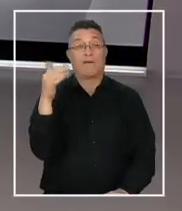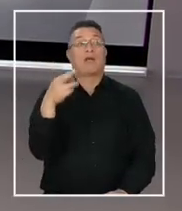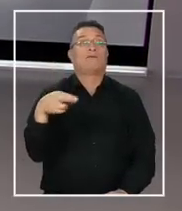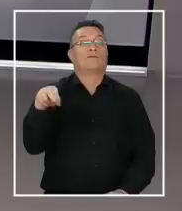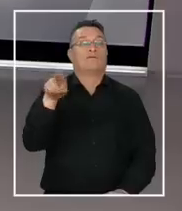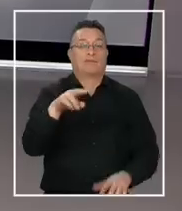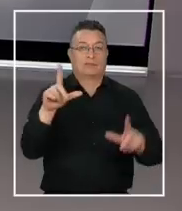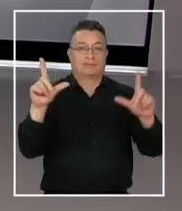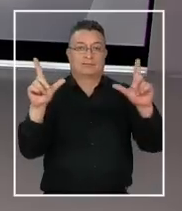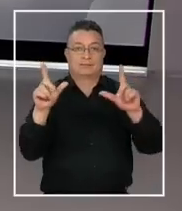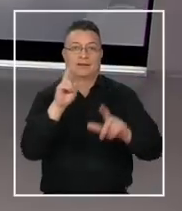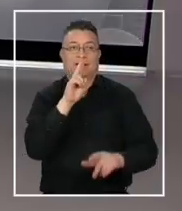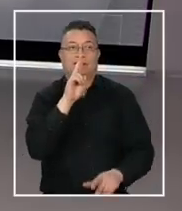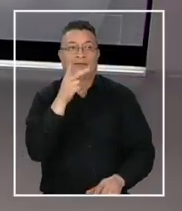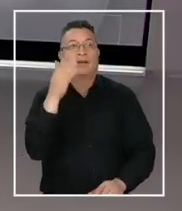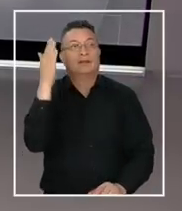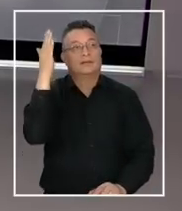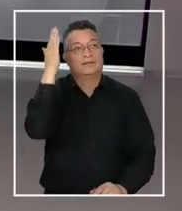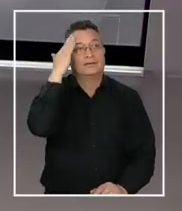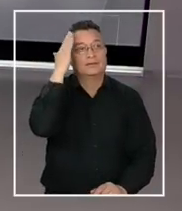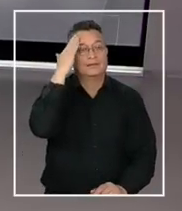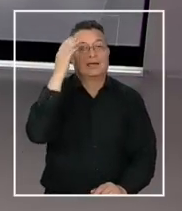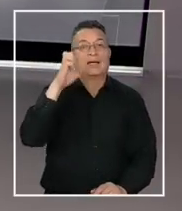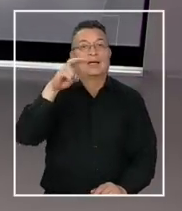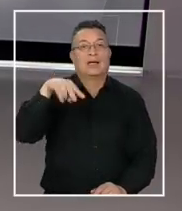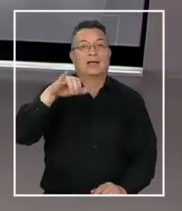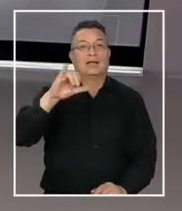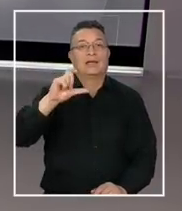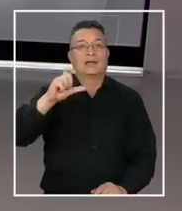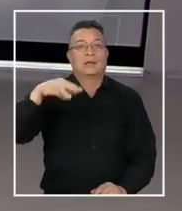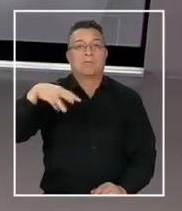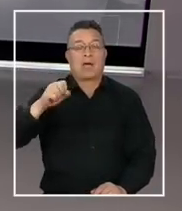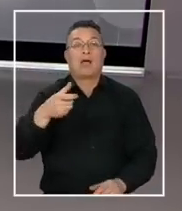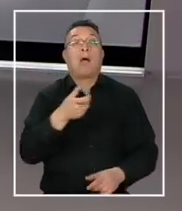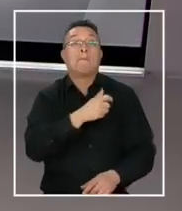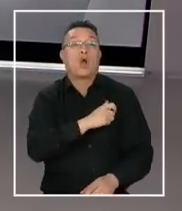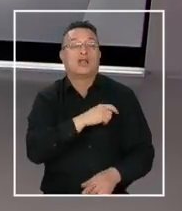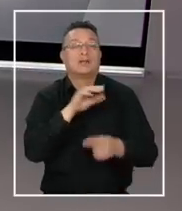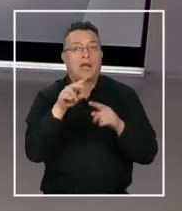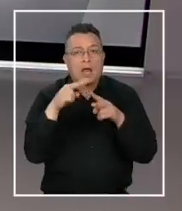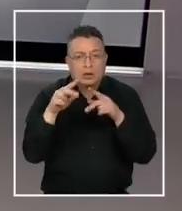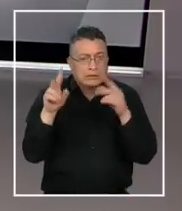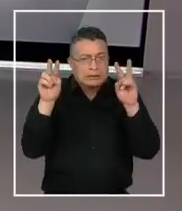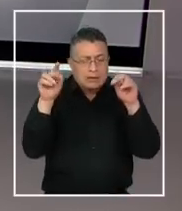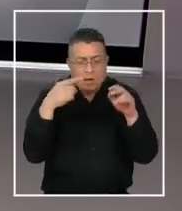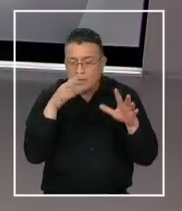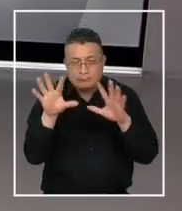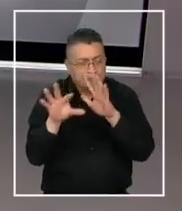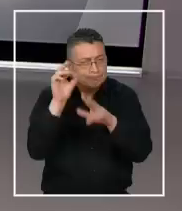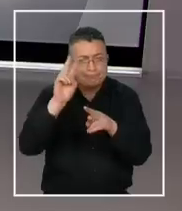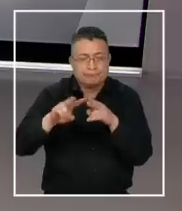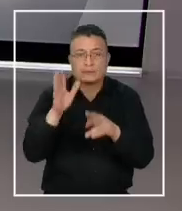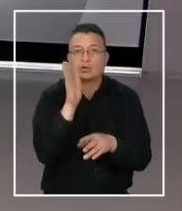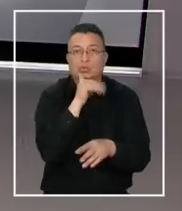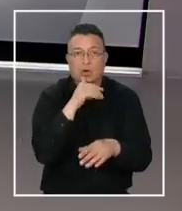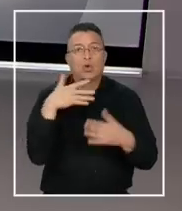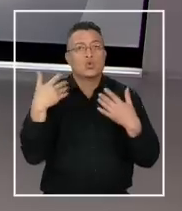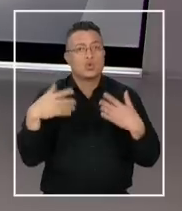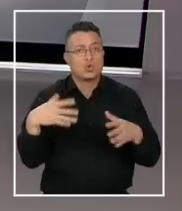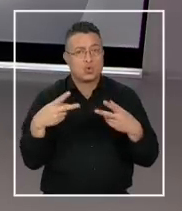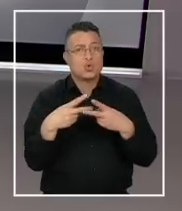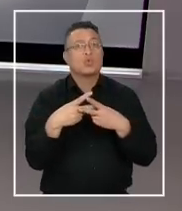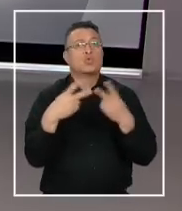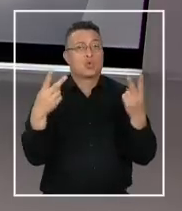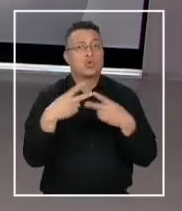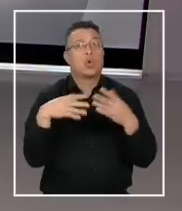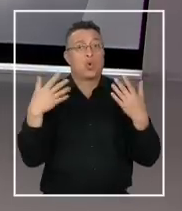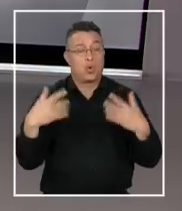un clásico a las pantallas de TVN. El recordado programa Enigma, que aborda casos policiales aún sin resolver, llega con nuevos capítulos de alto impacto